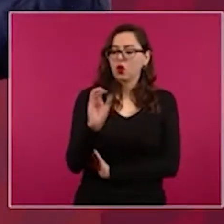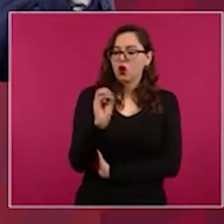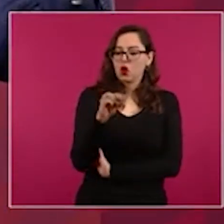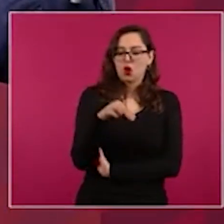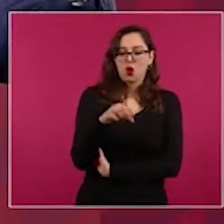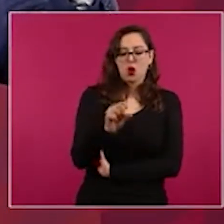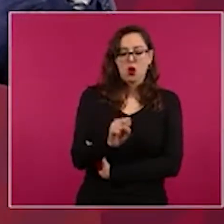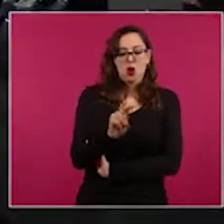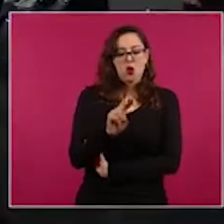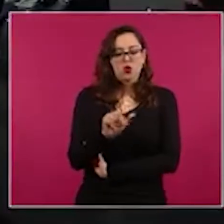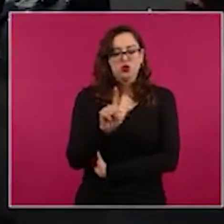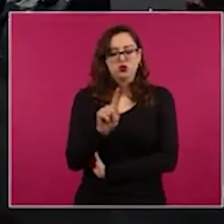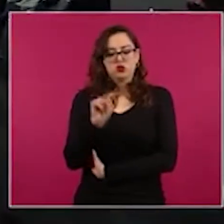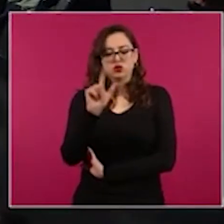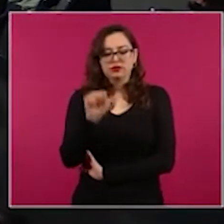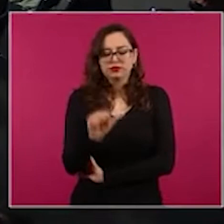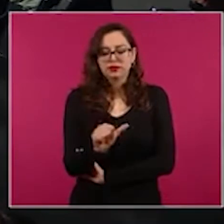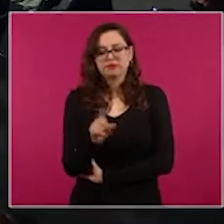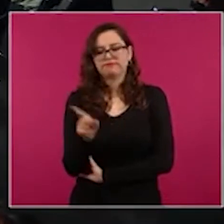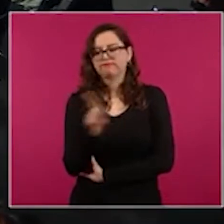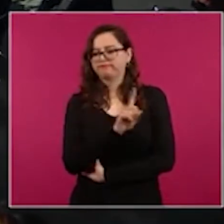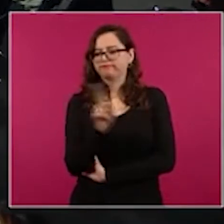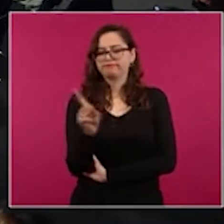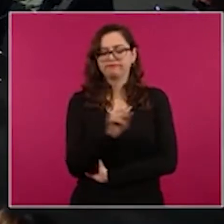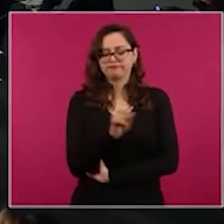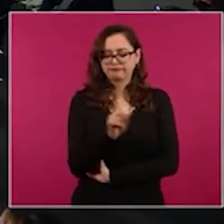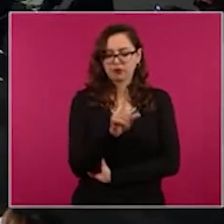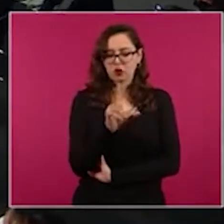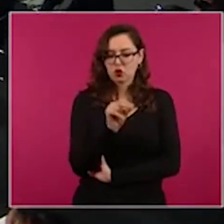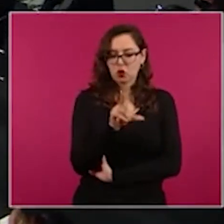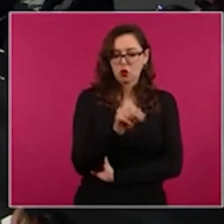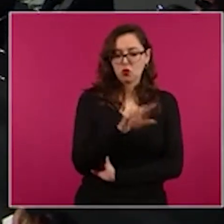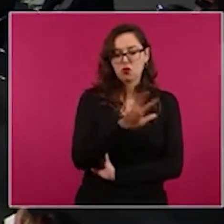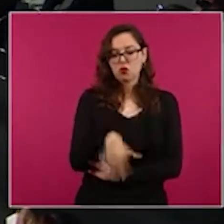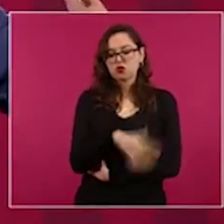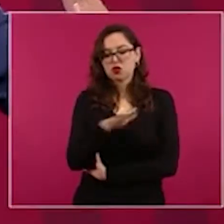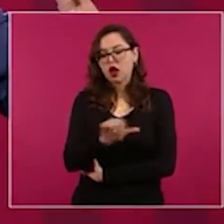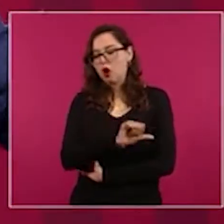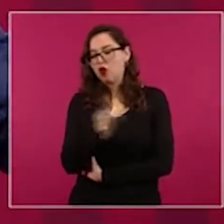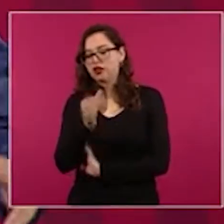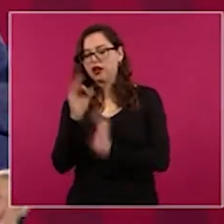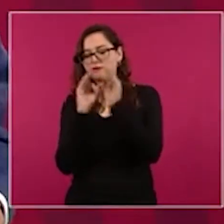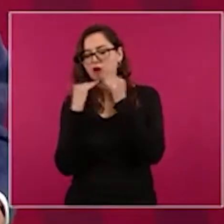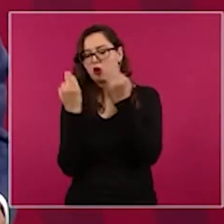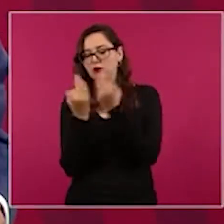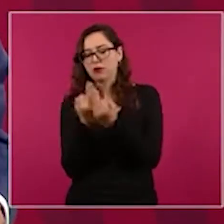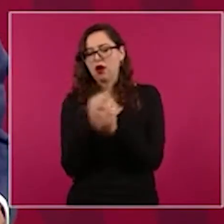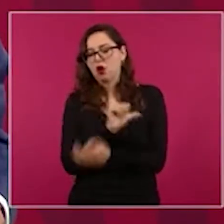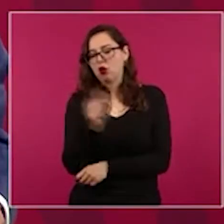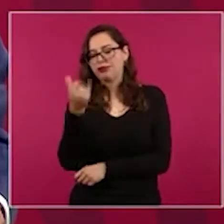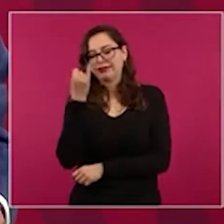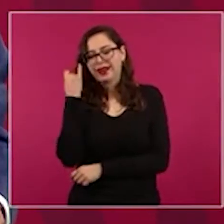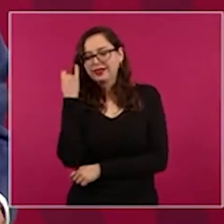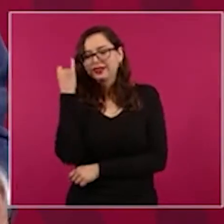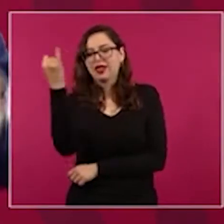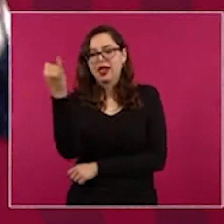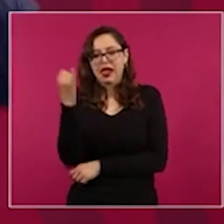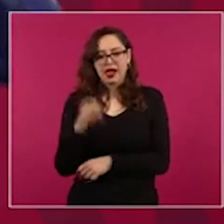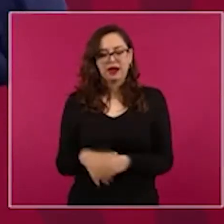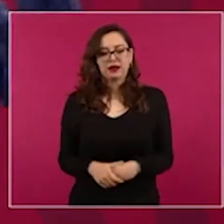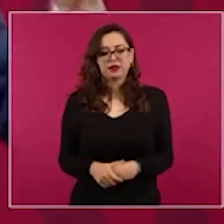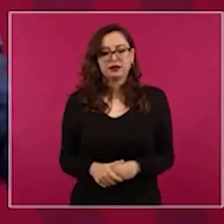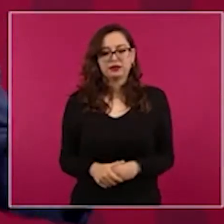buscarse el marco legal apropiado, tampoco